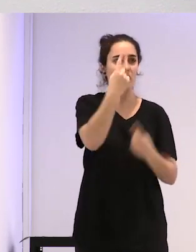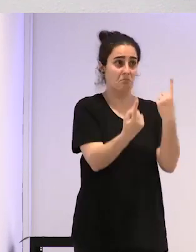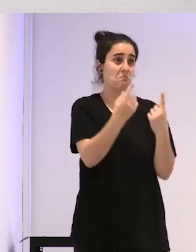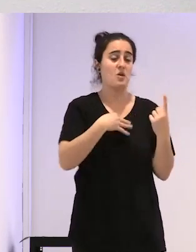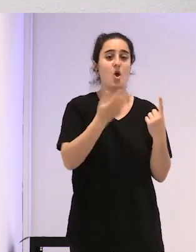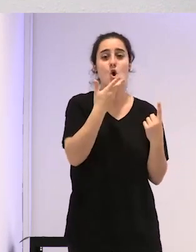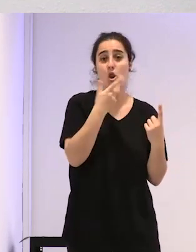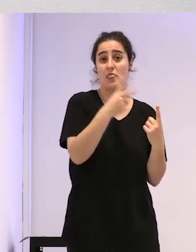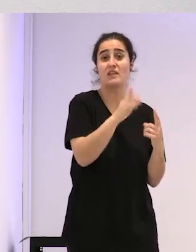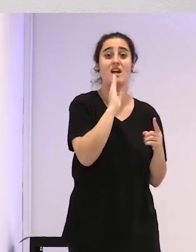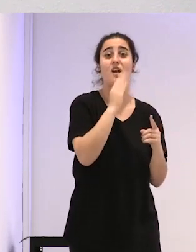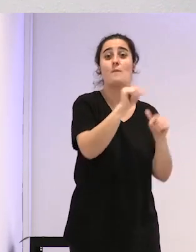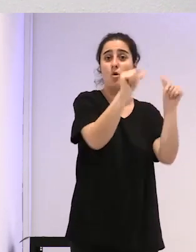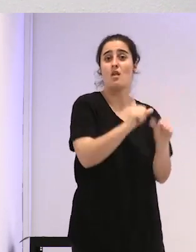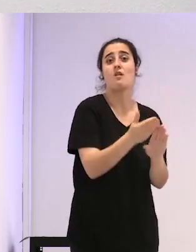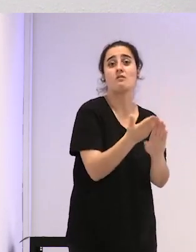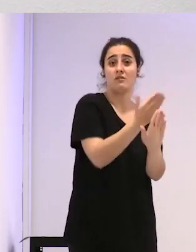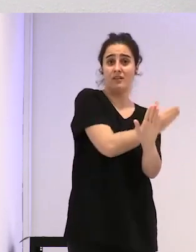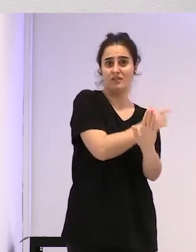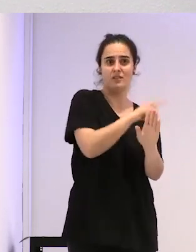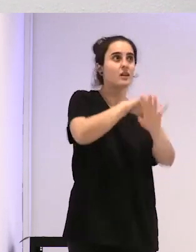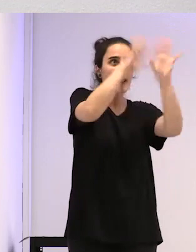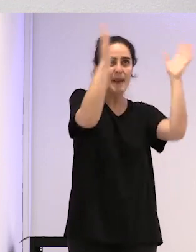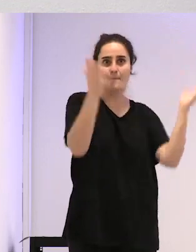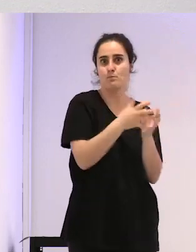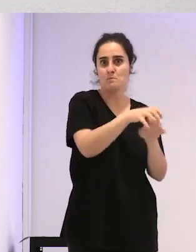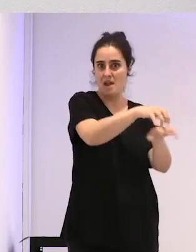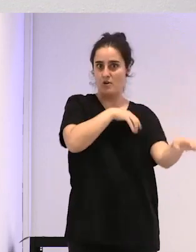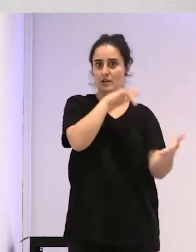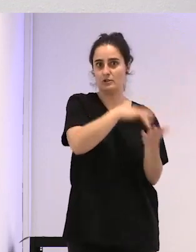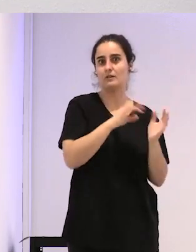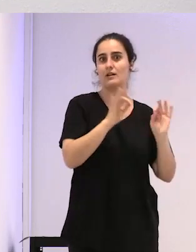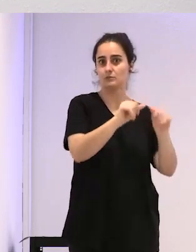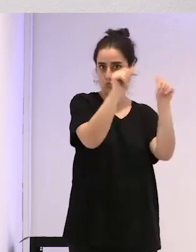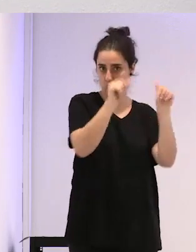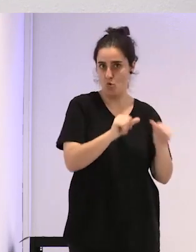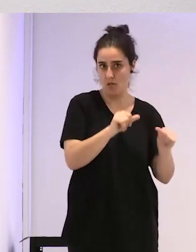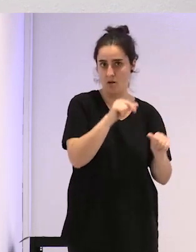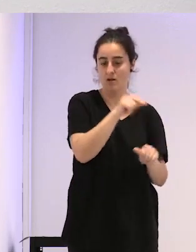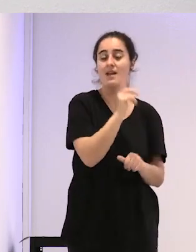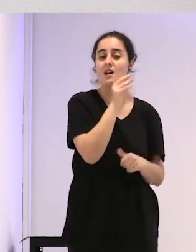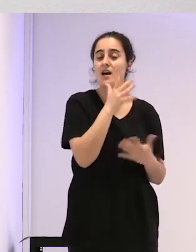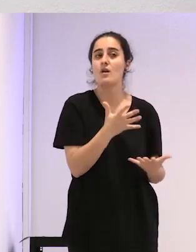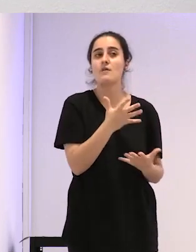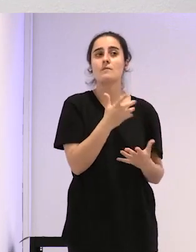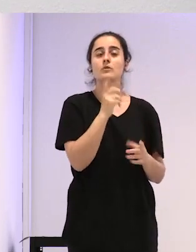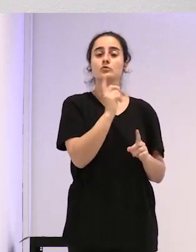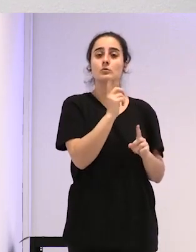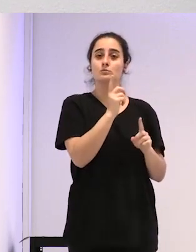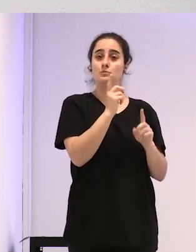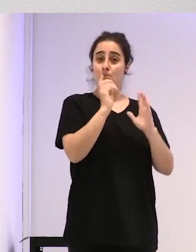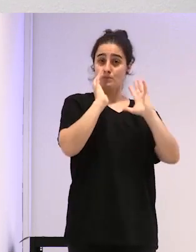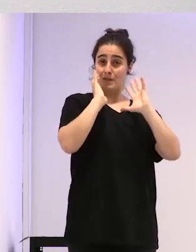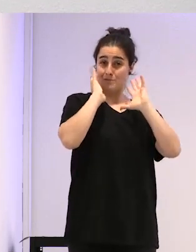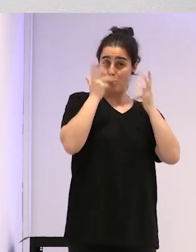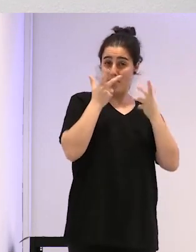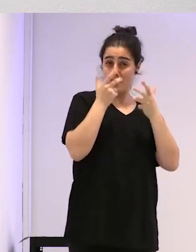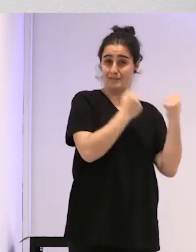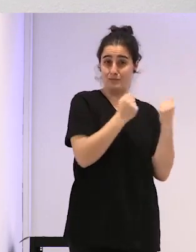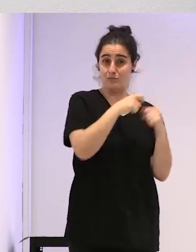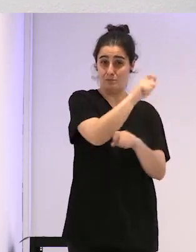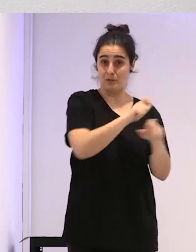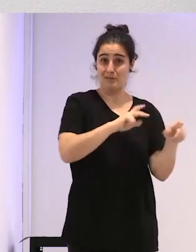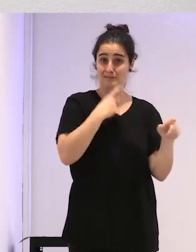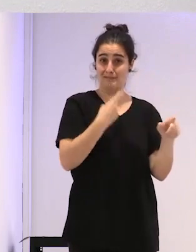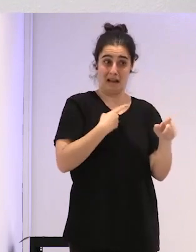modelo imperante del mundo, y que además en este momento ya no solo ejerce violencia institucional sobre las